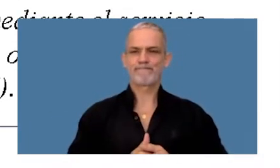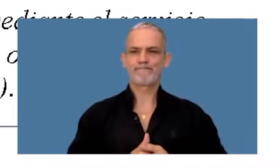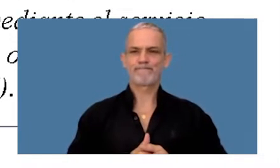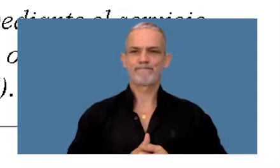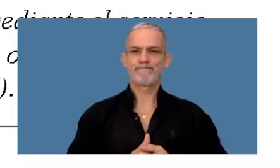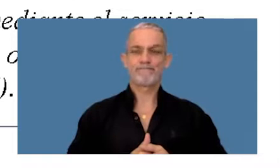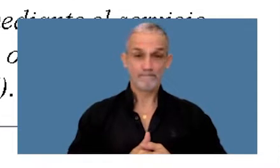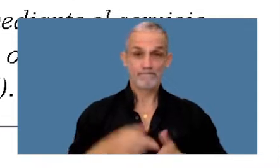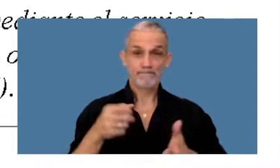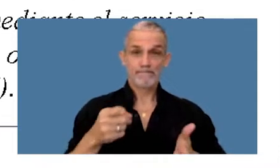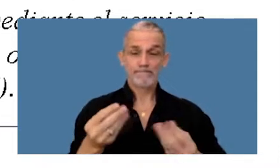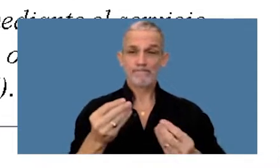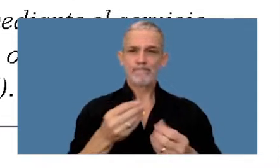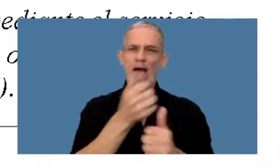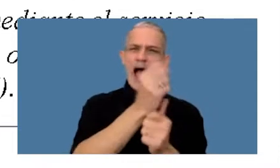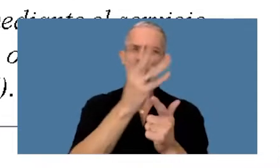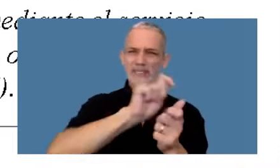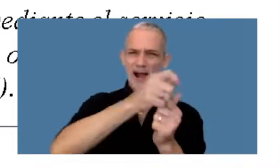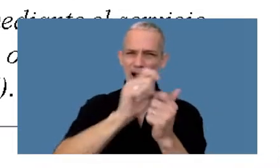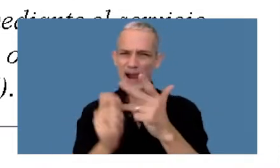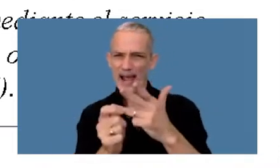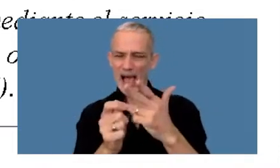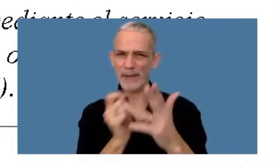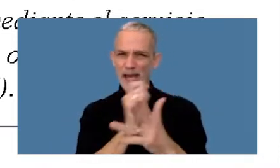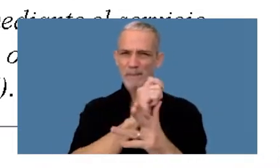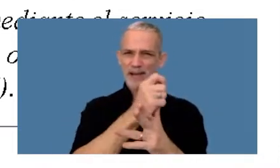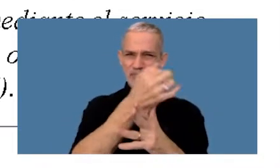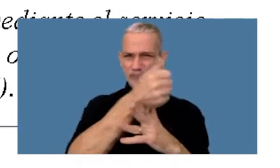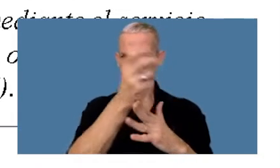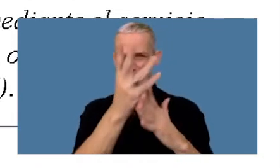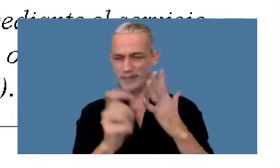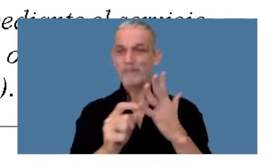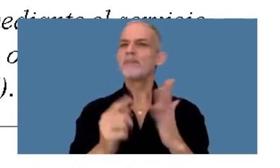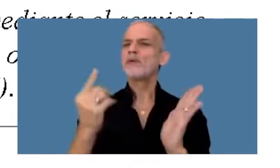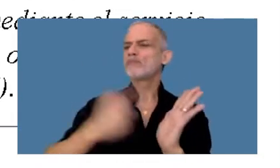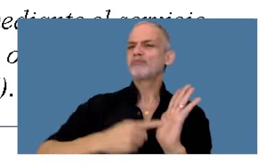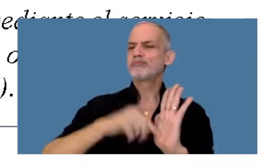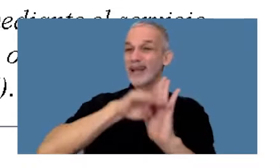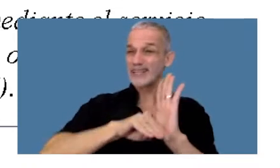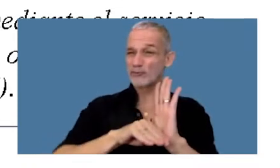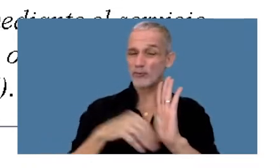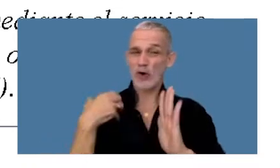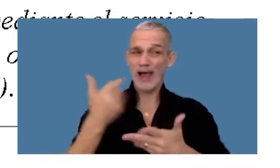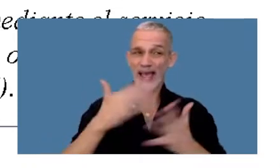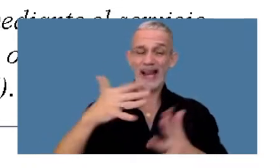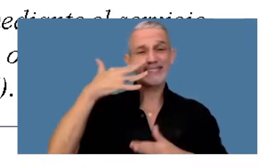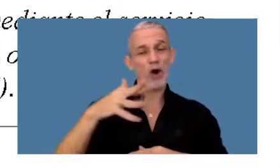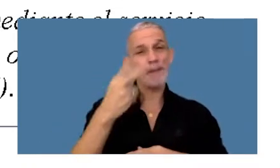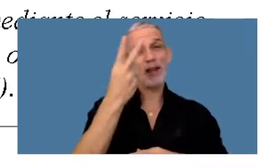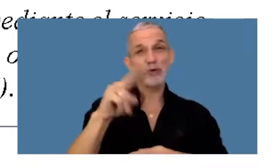Esta recategorización también establece la resolución general 5